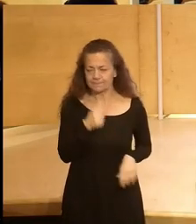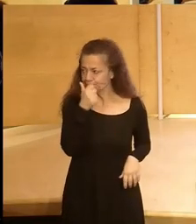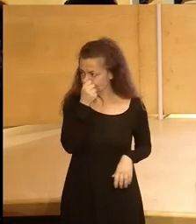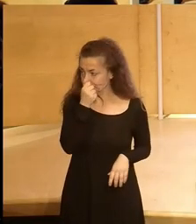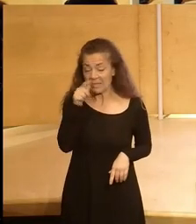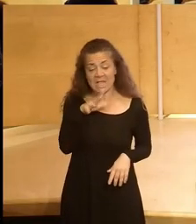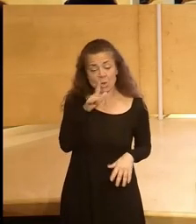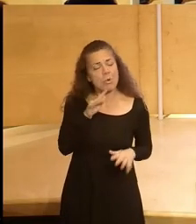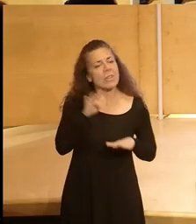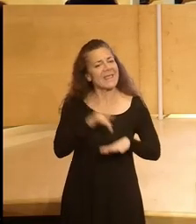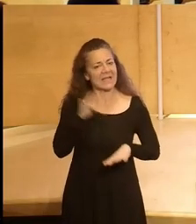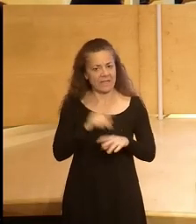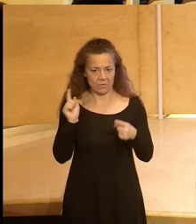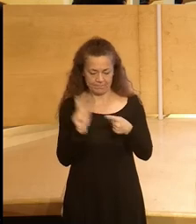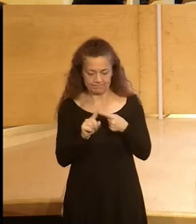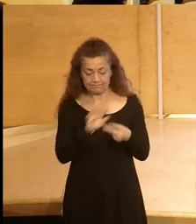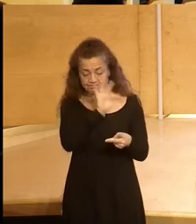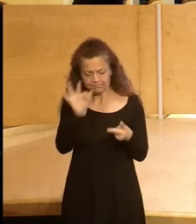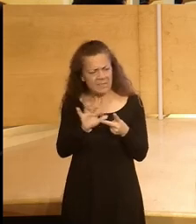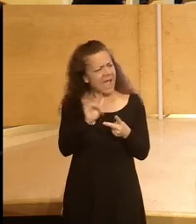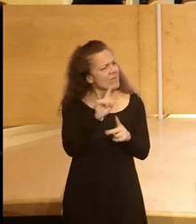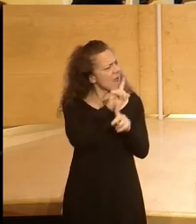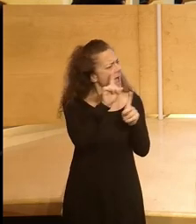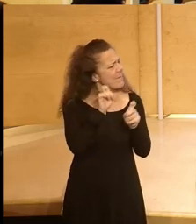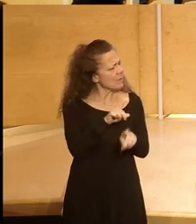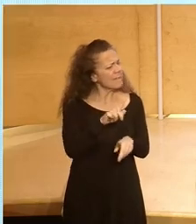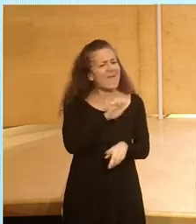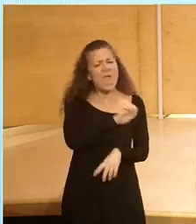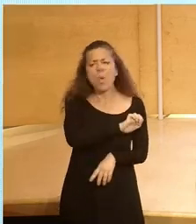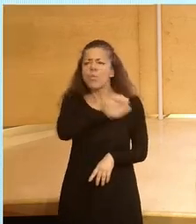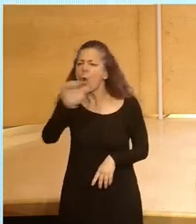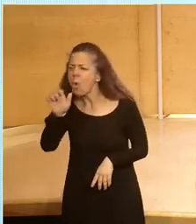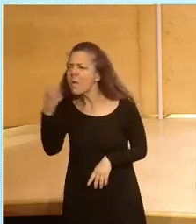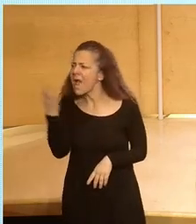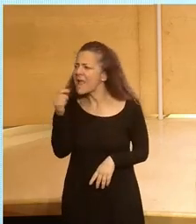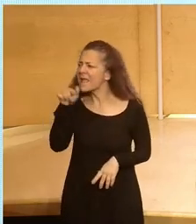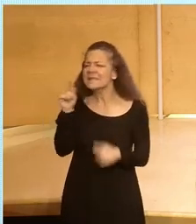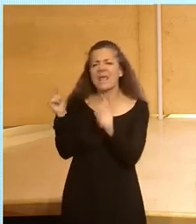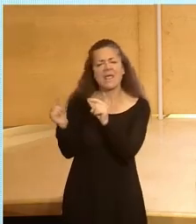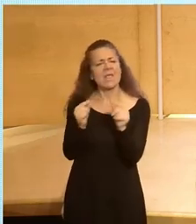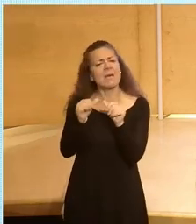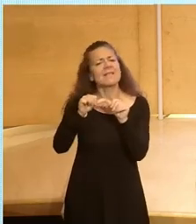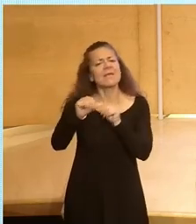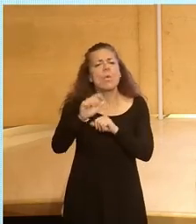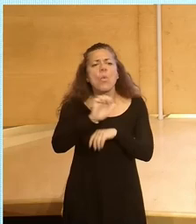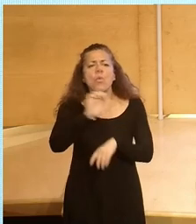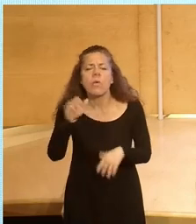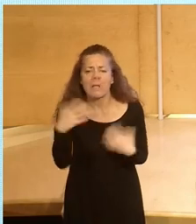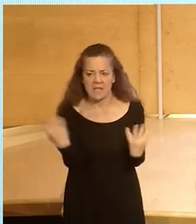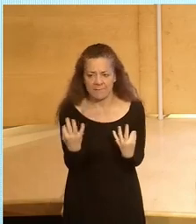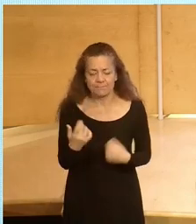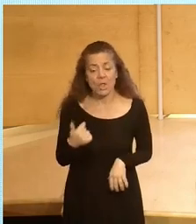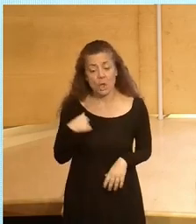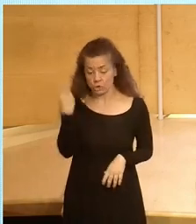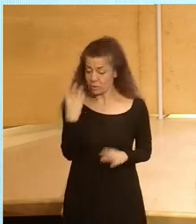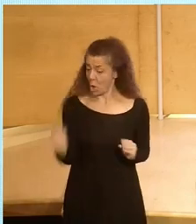eso en cuanto a la digitalización había una pregunta sobre el europeísmo y sobre qué va a pasar con este debate sobre el futuro de Europa yo